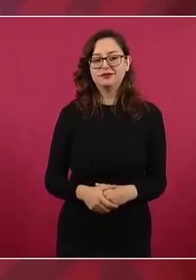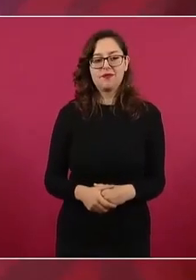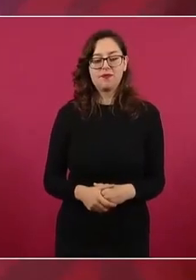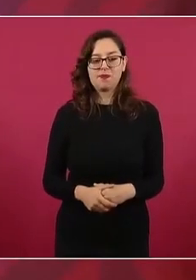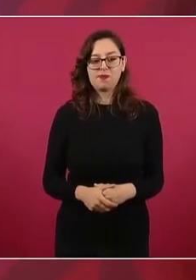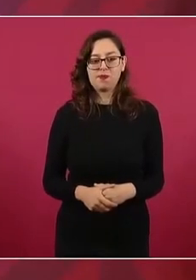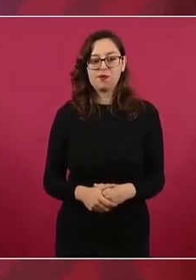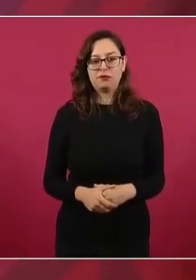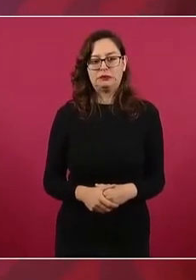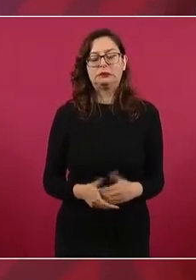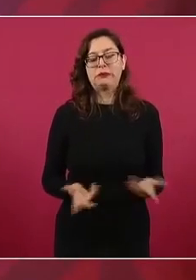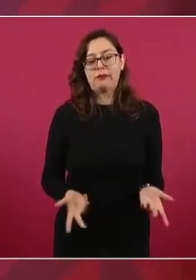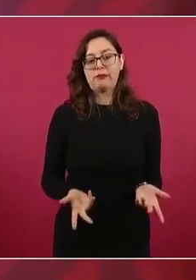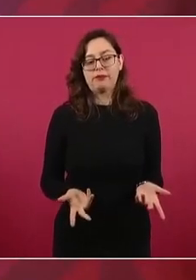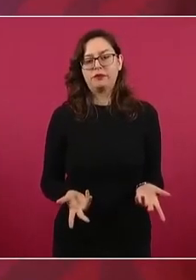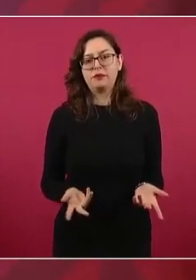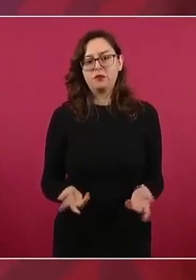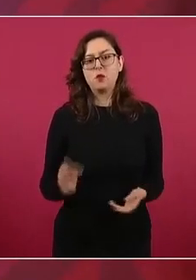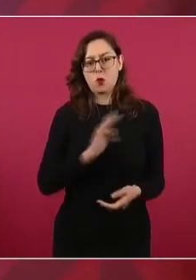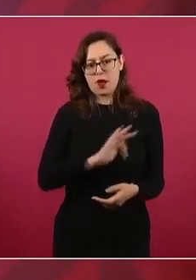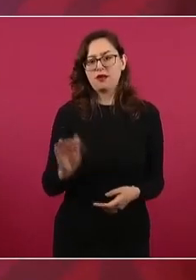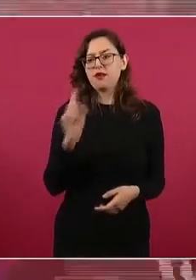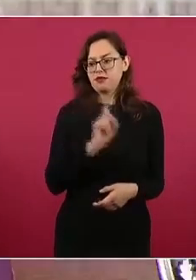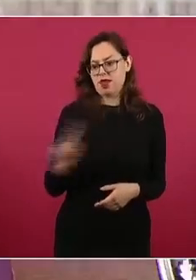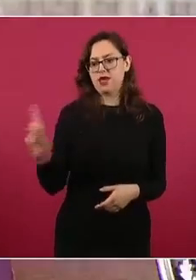puede ser conservador pero no es de izquierda,